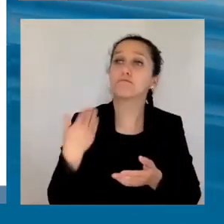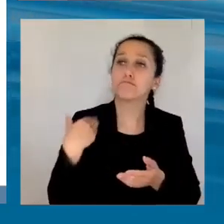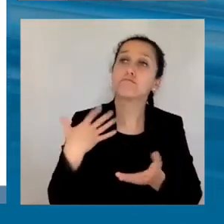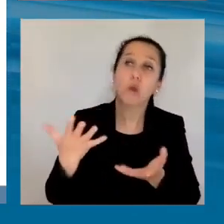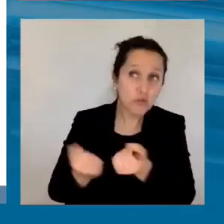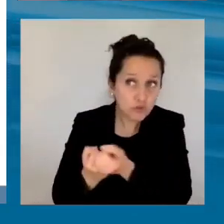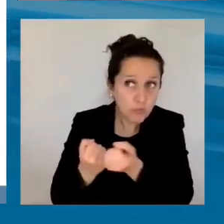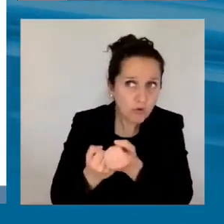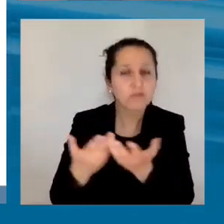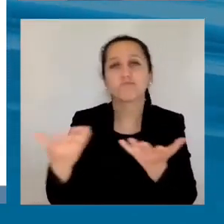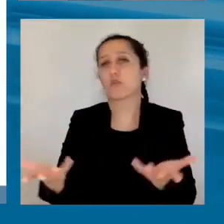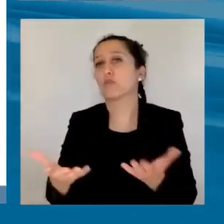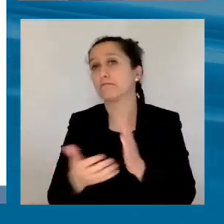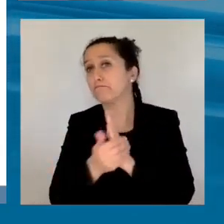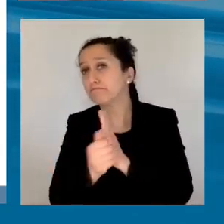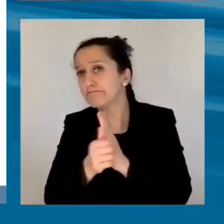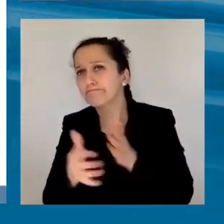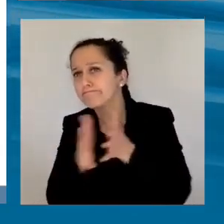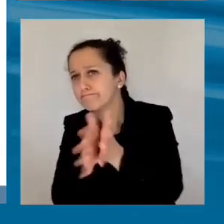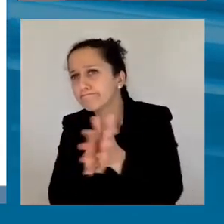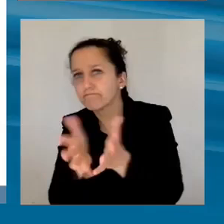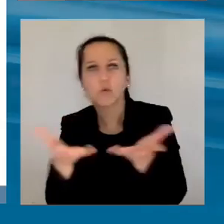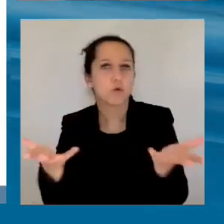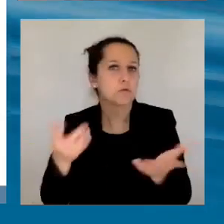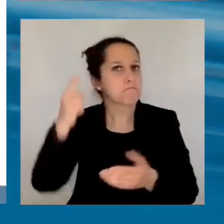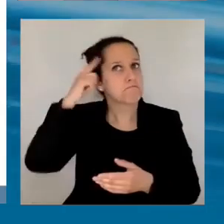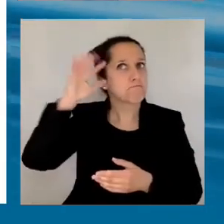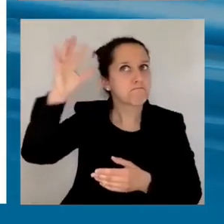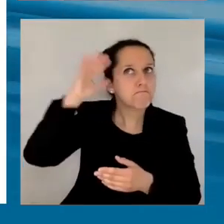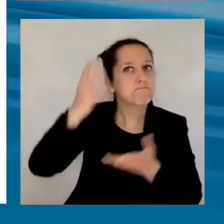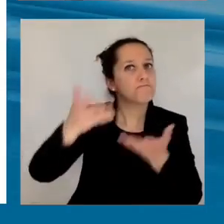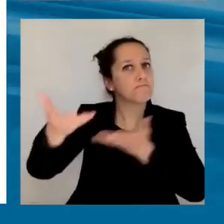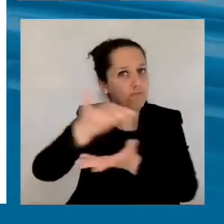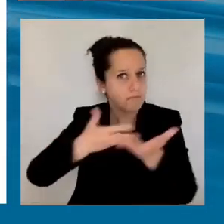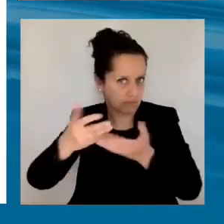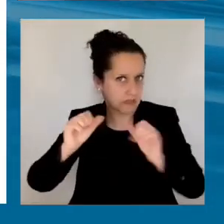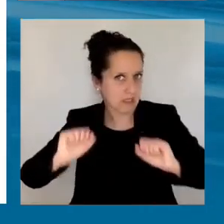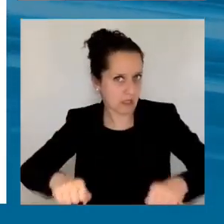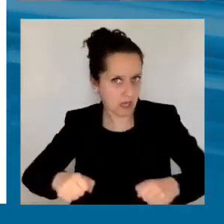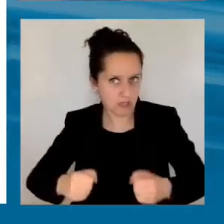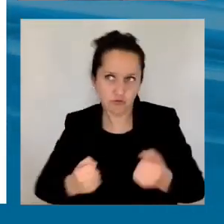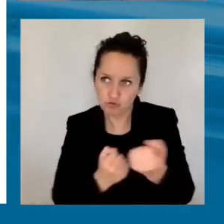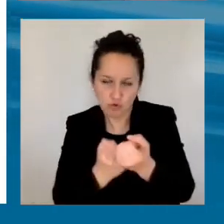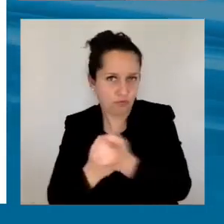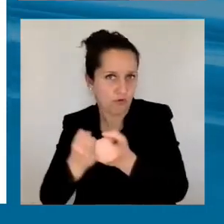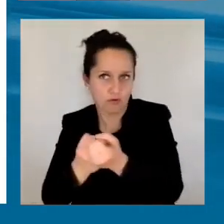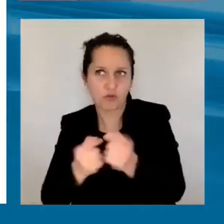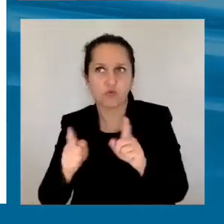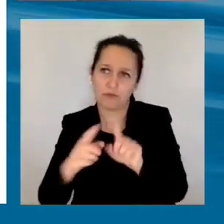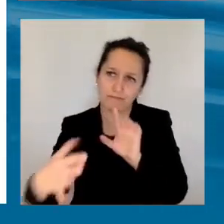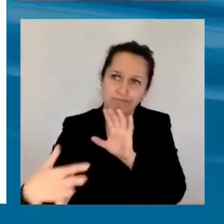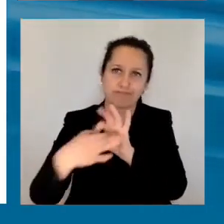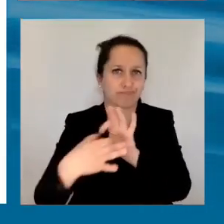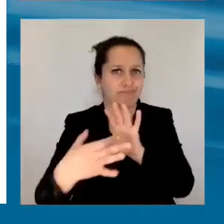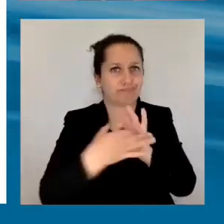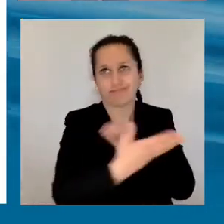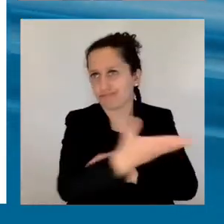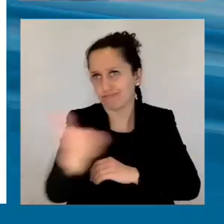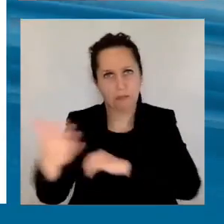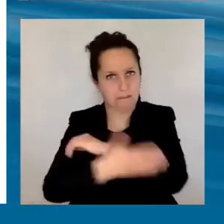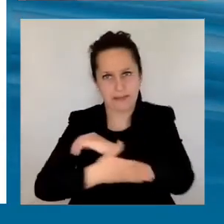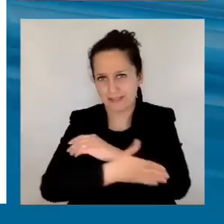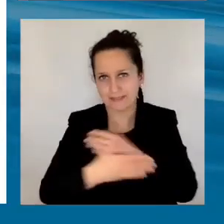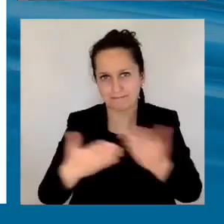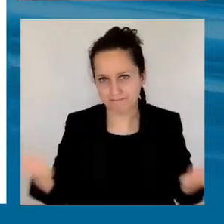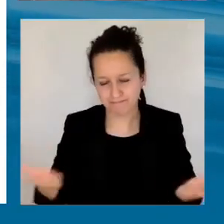organizar sesiones de reflexión como siempre ha hecho CEPAL y seguir siendo un socio estratégico de todos los países. Muchísimas gracias.